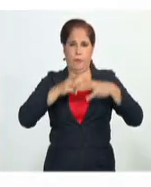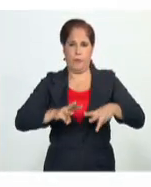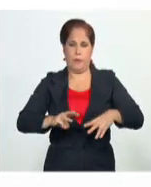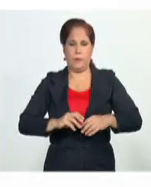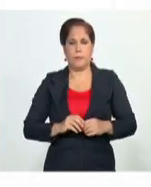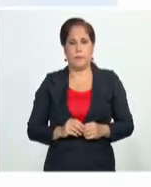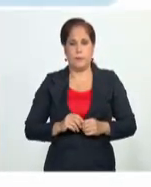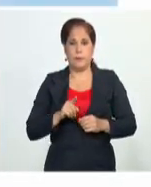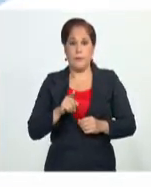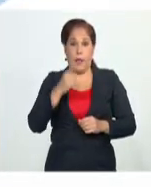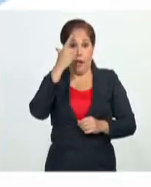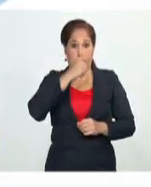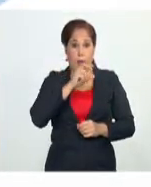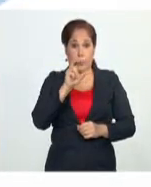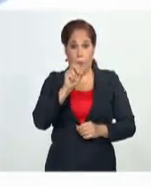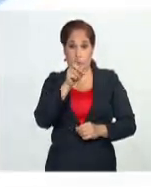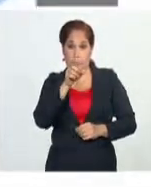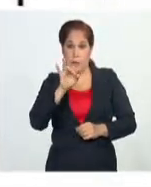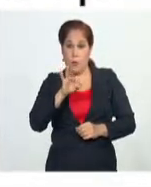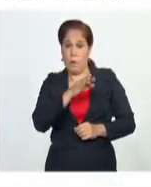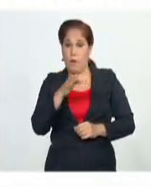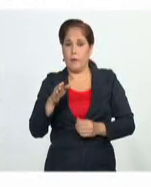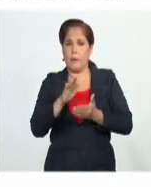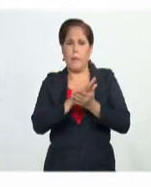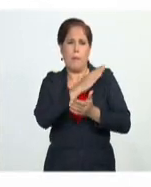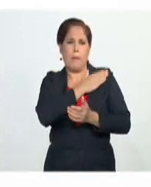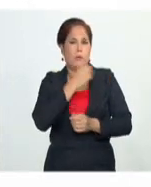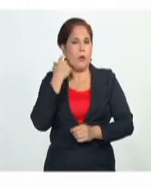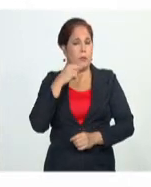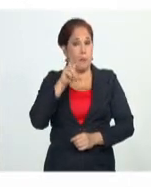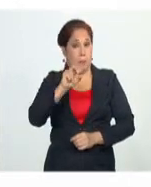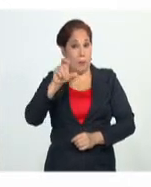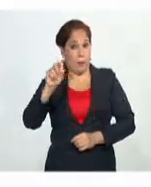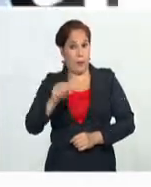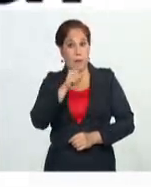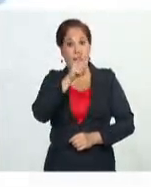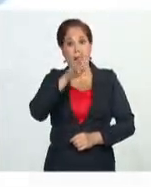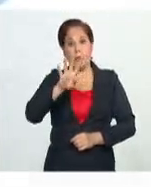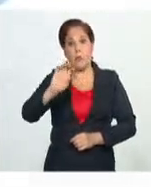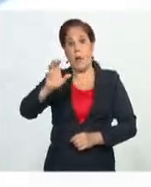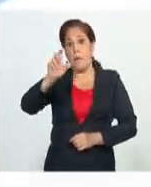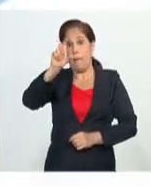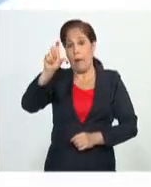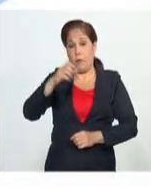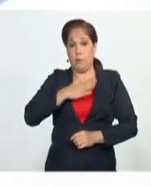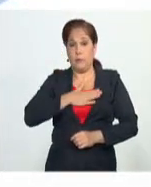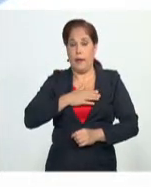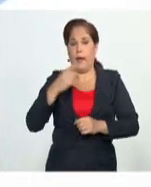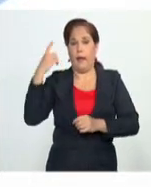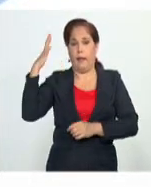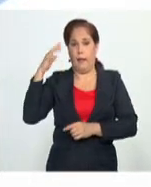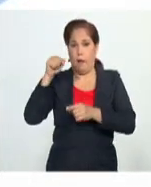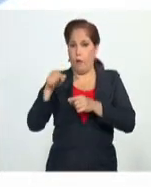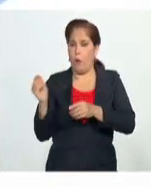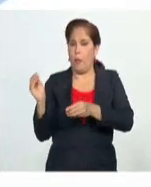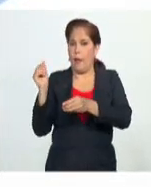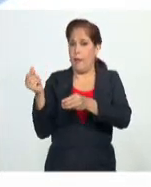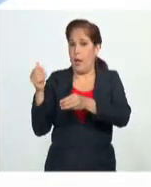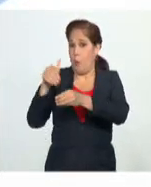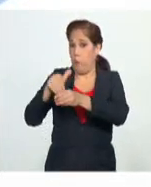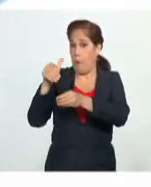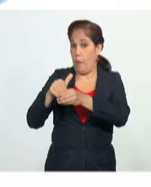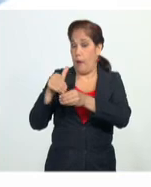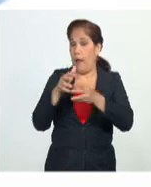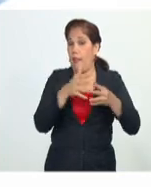entre abril de 2019 y marzo de 2020 14 bancos extranjeros se negaron a transferir fondos desde